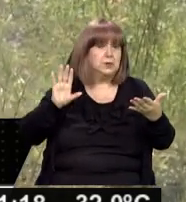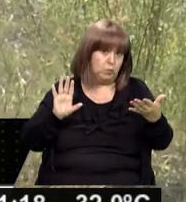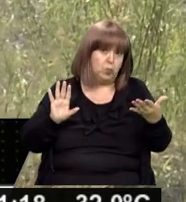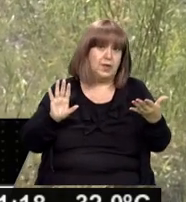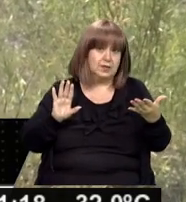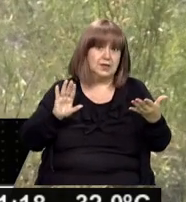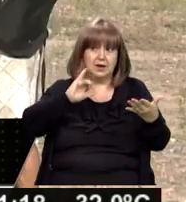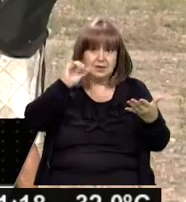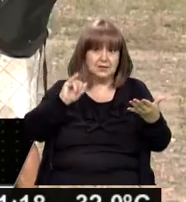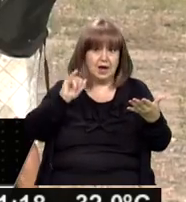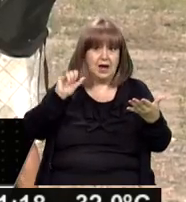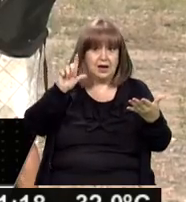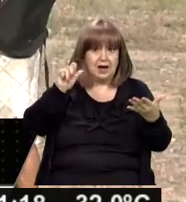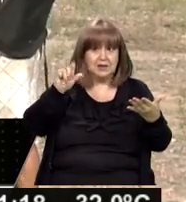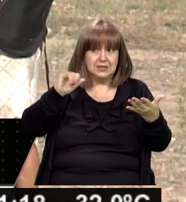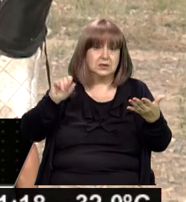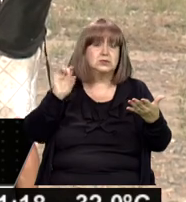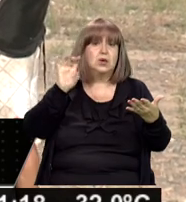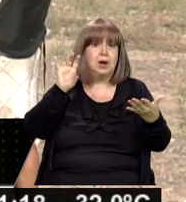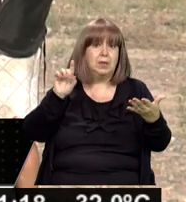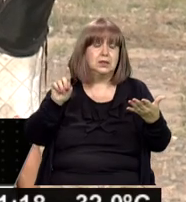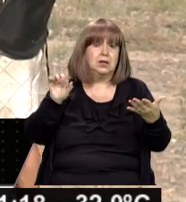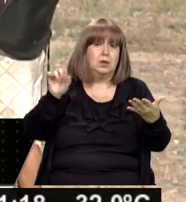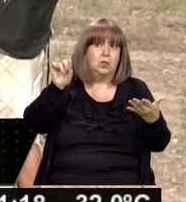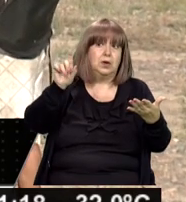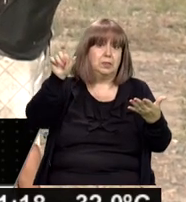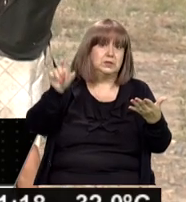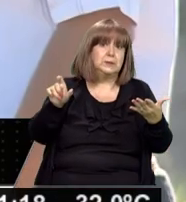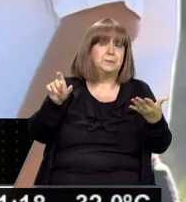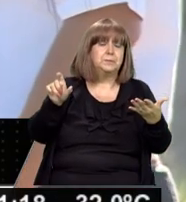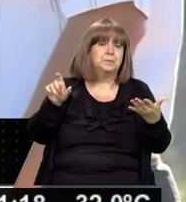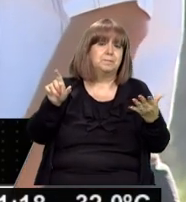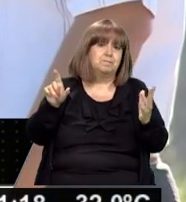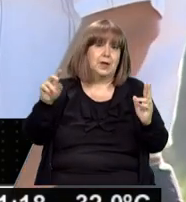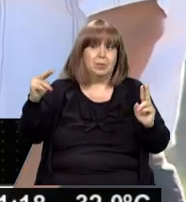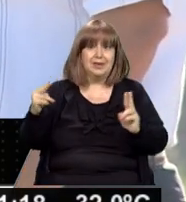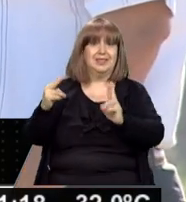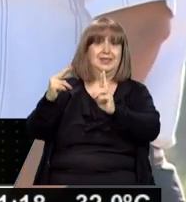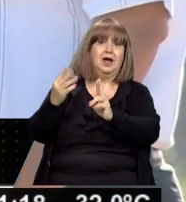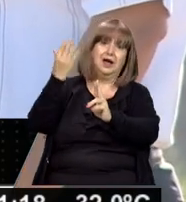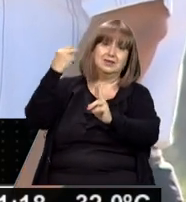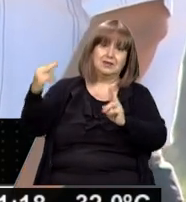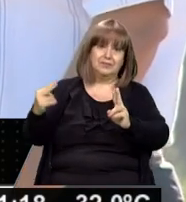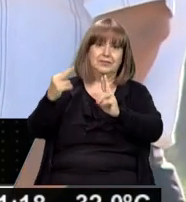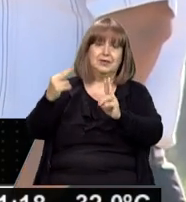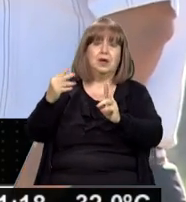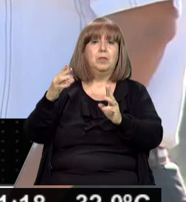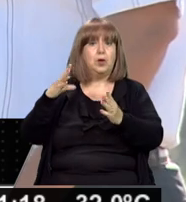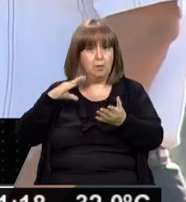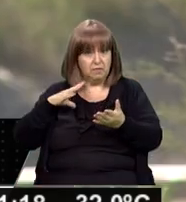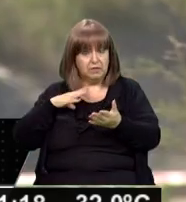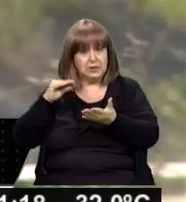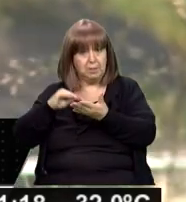aparte de Salazar, que sí teníamos por lo menos pruebas desde el momento de la posible participación de él.